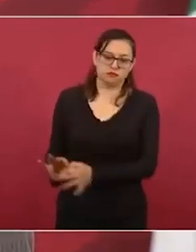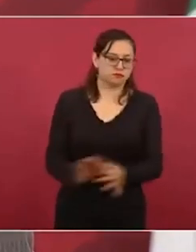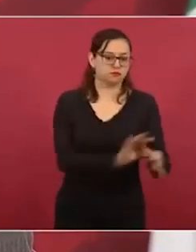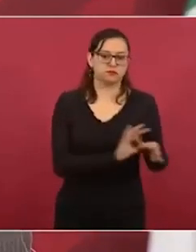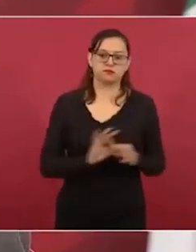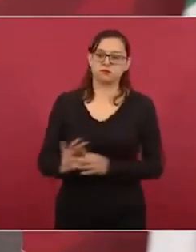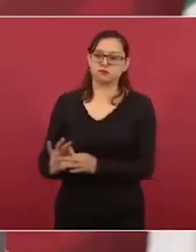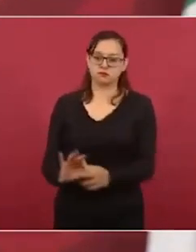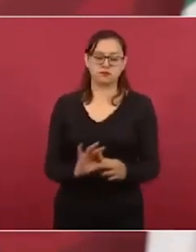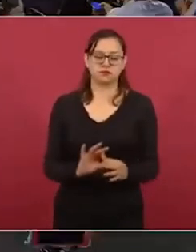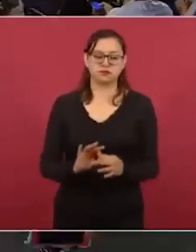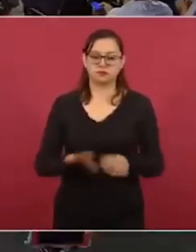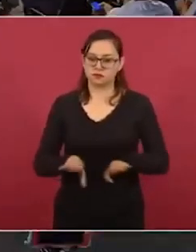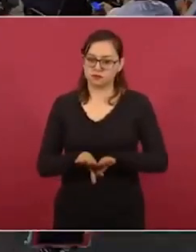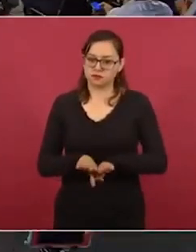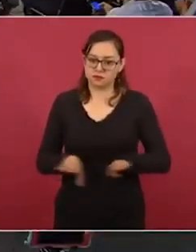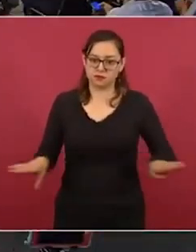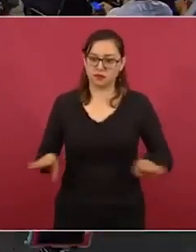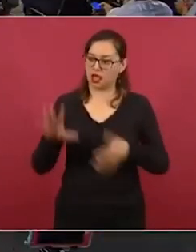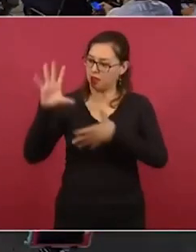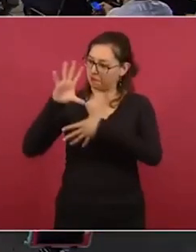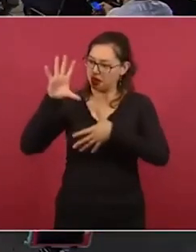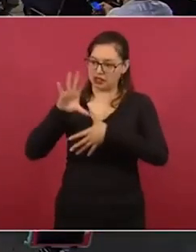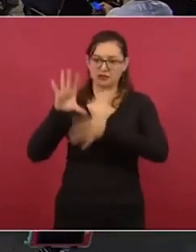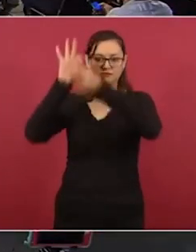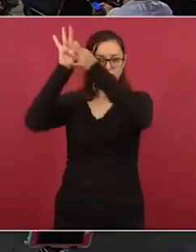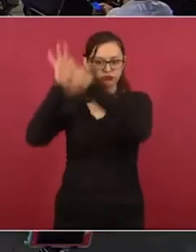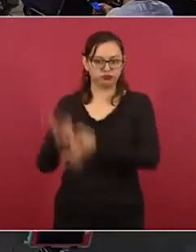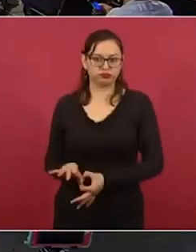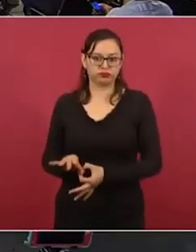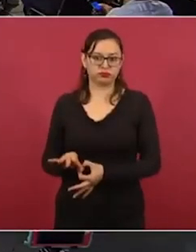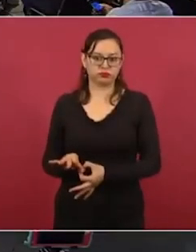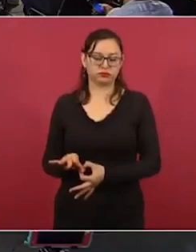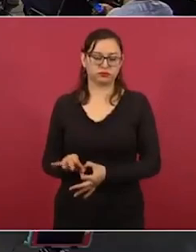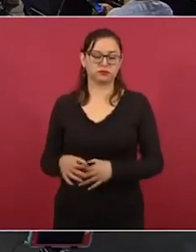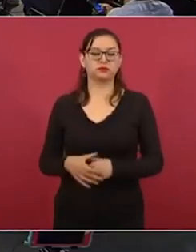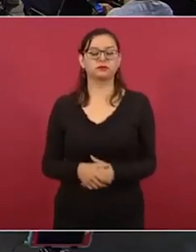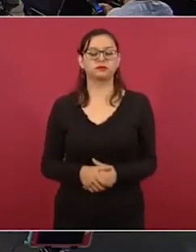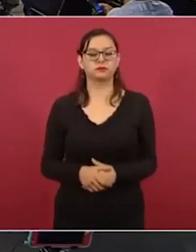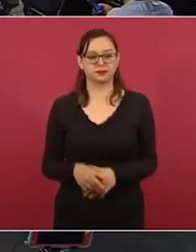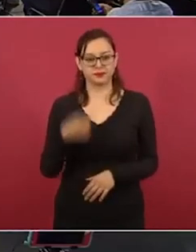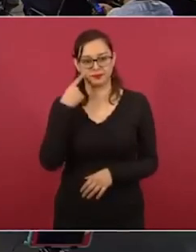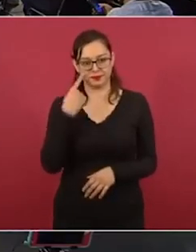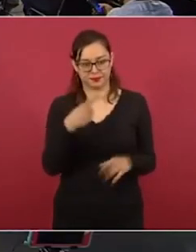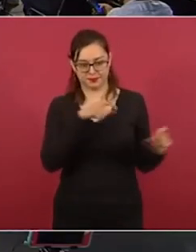de América. Miren lo que decía Washington.